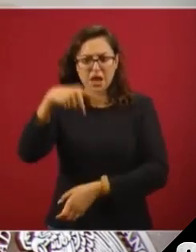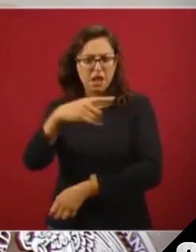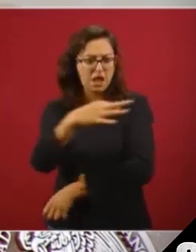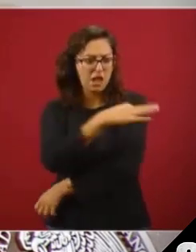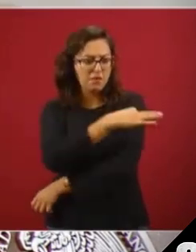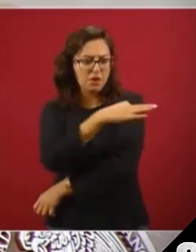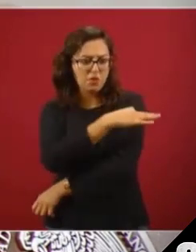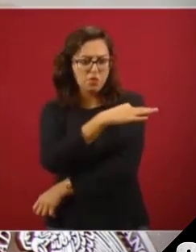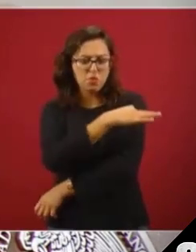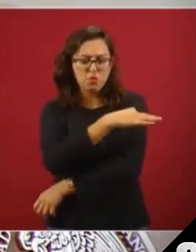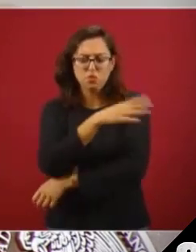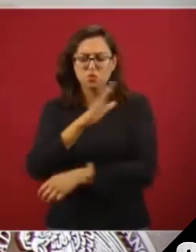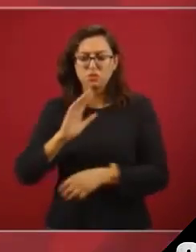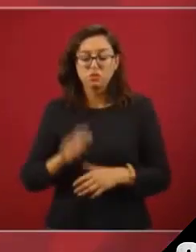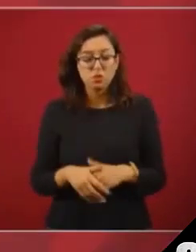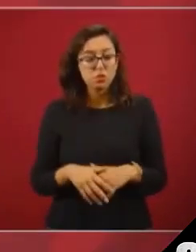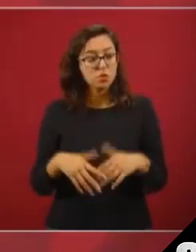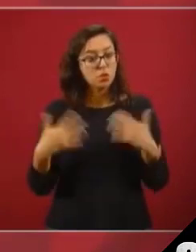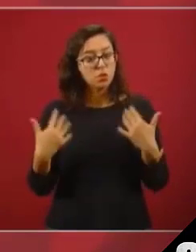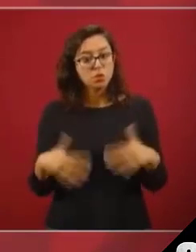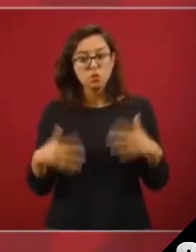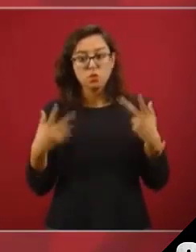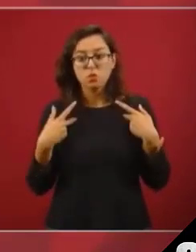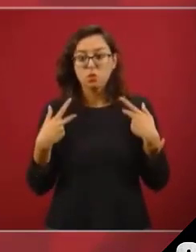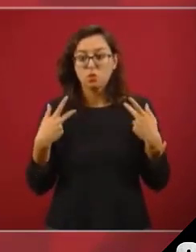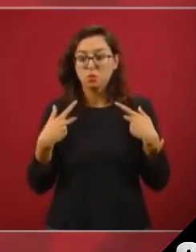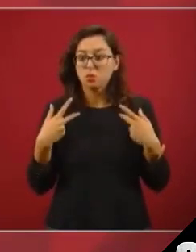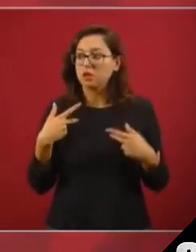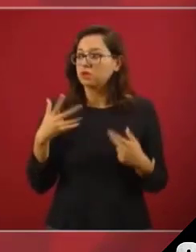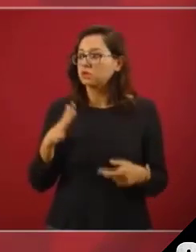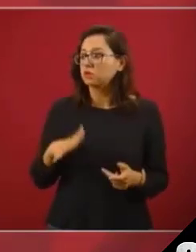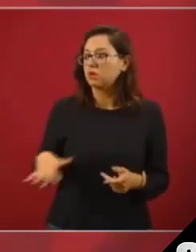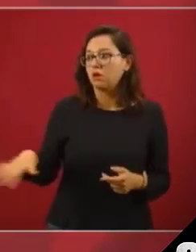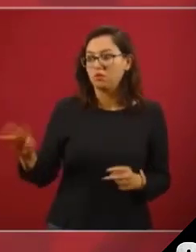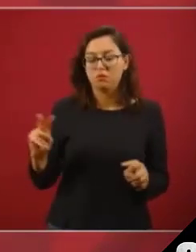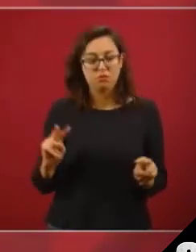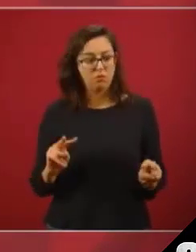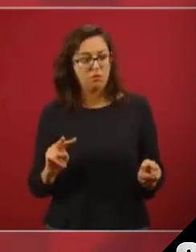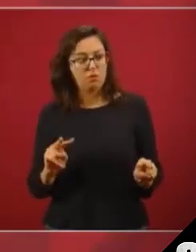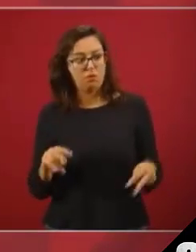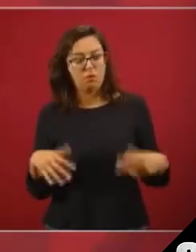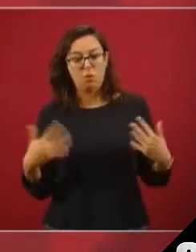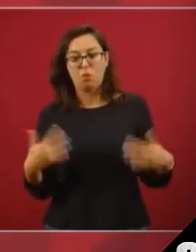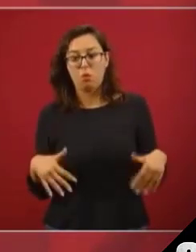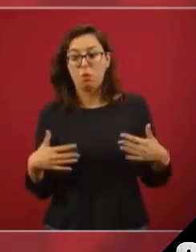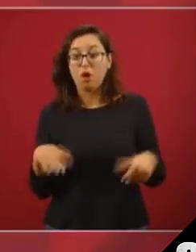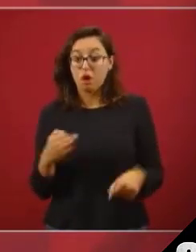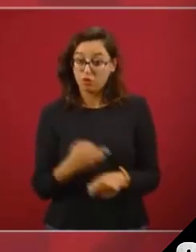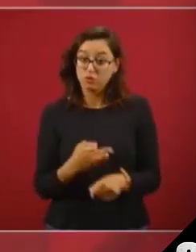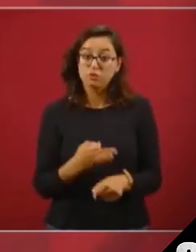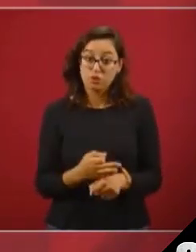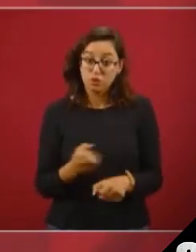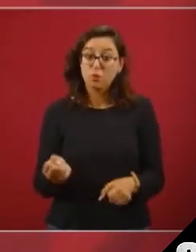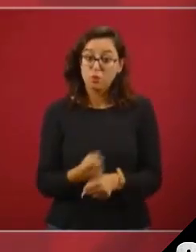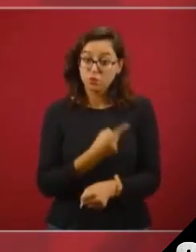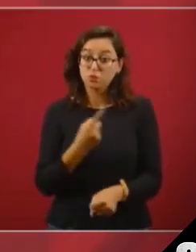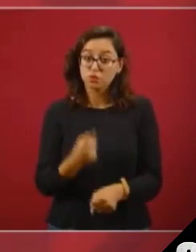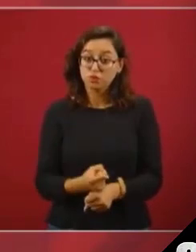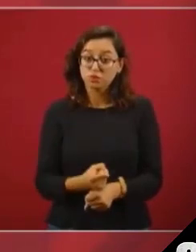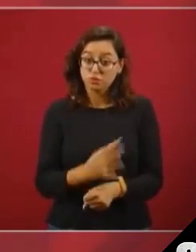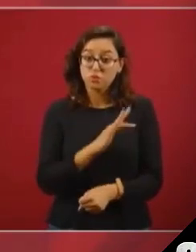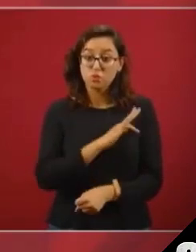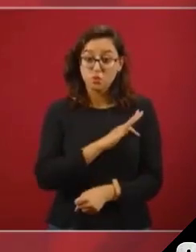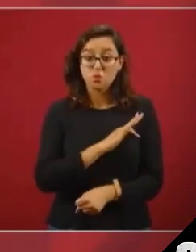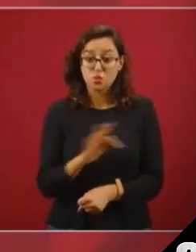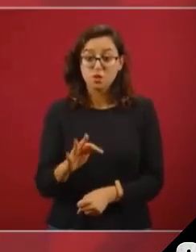Y se los reconocería mucho el pueblo de México. Es el momento de